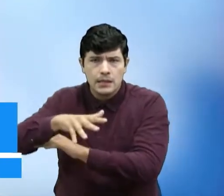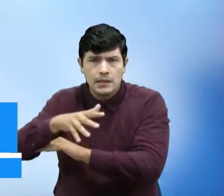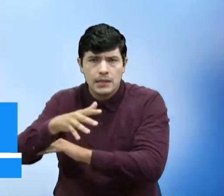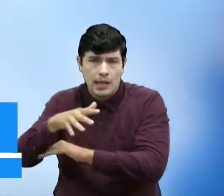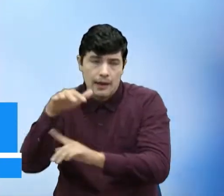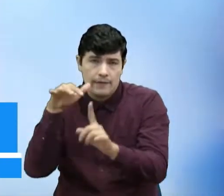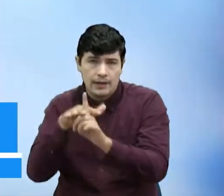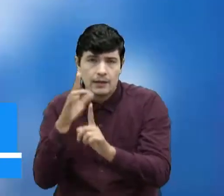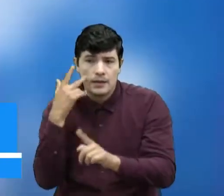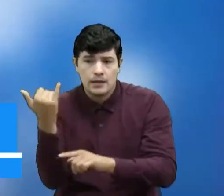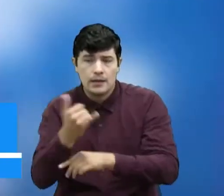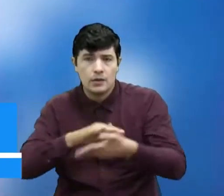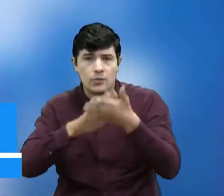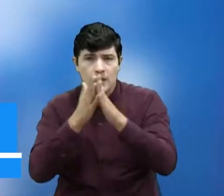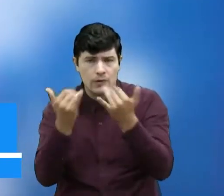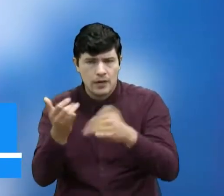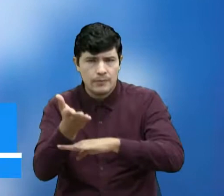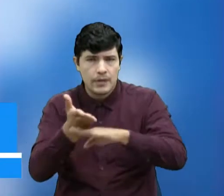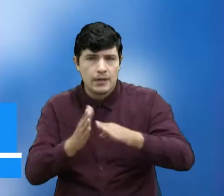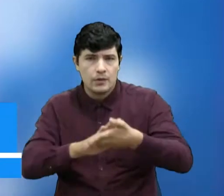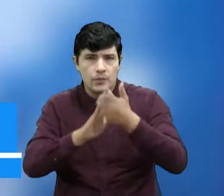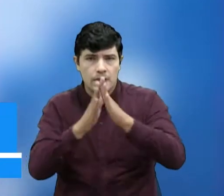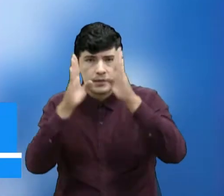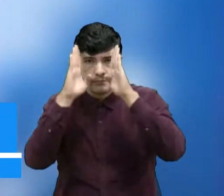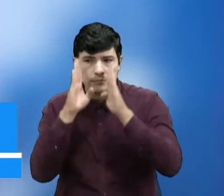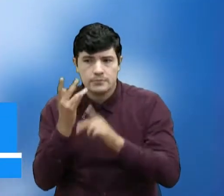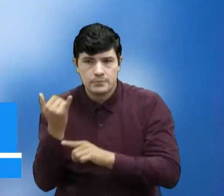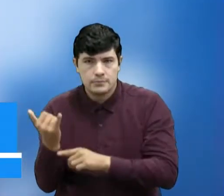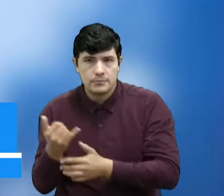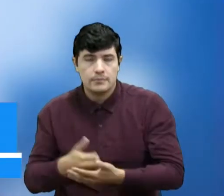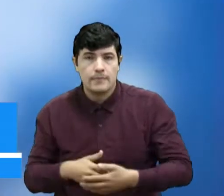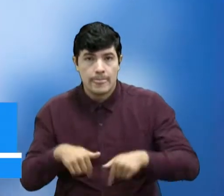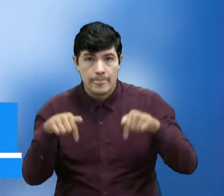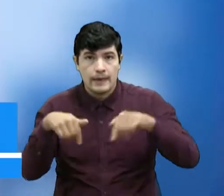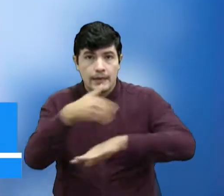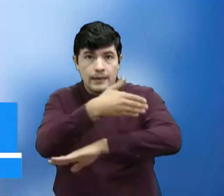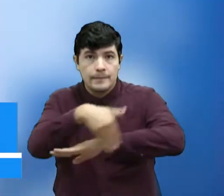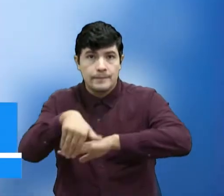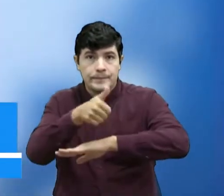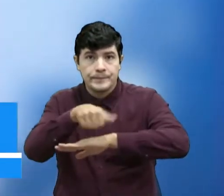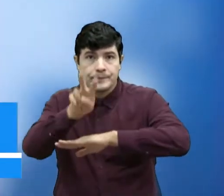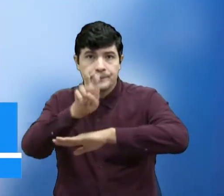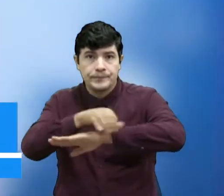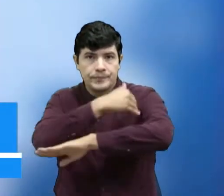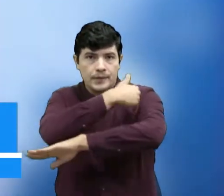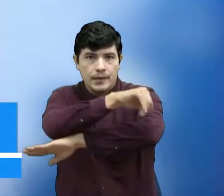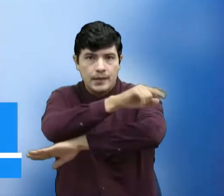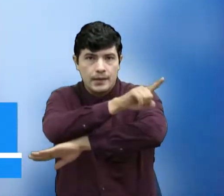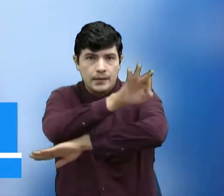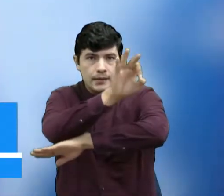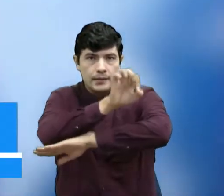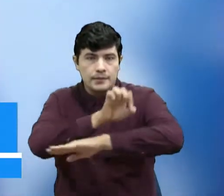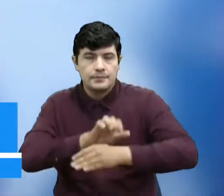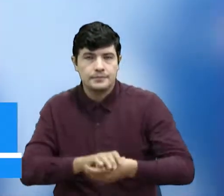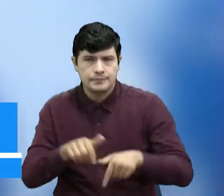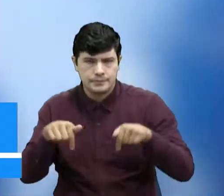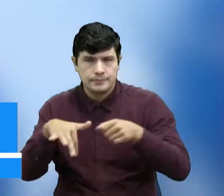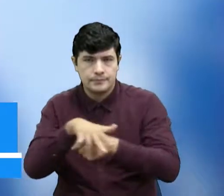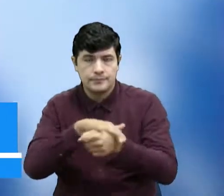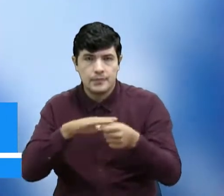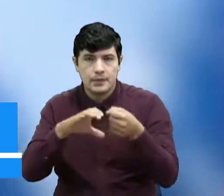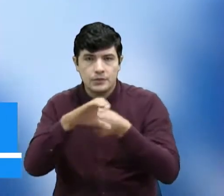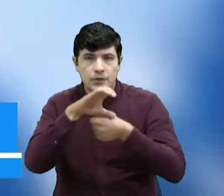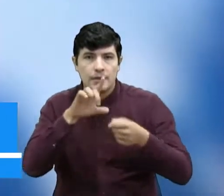un accidente. Hola, buenas tardes, estamos aquí en la carrera 17 con calle 18 de la ciudad de